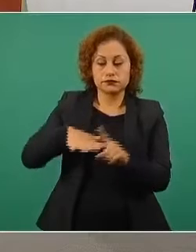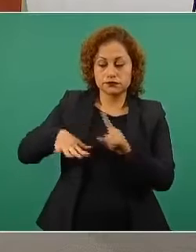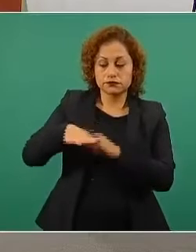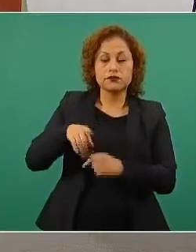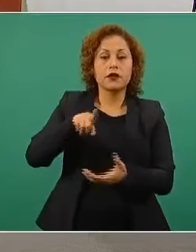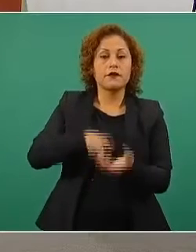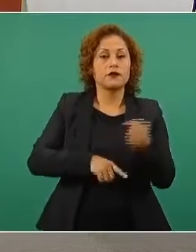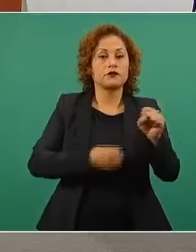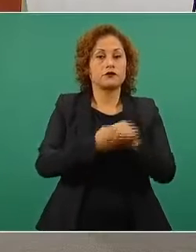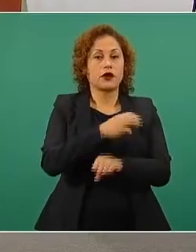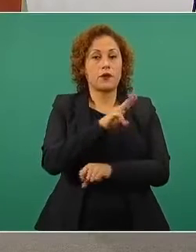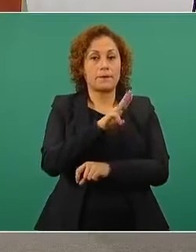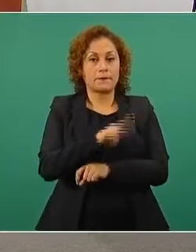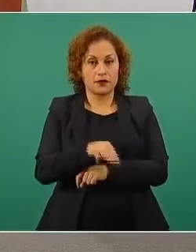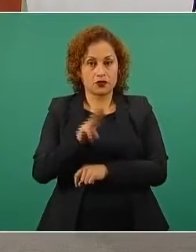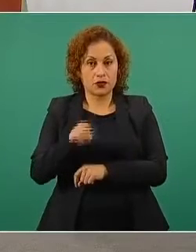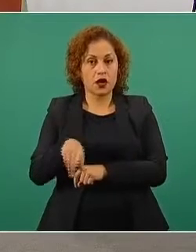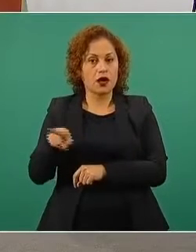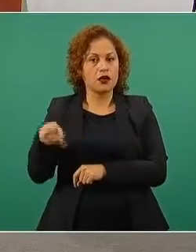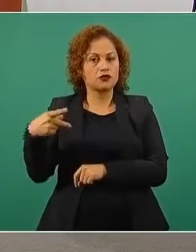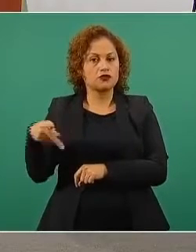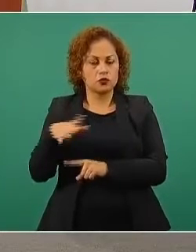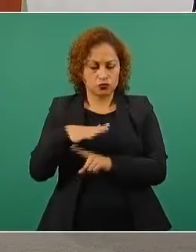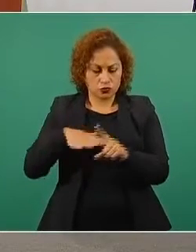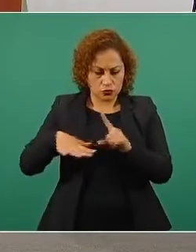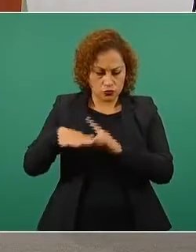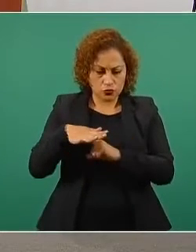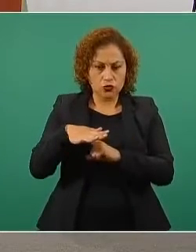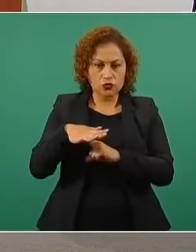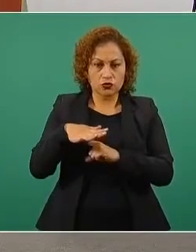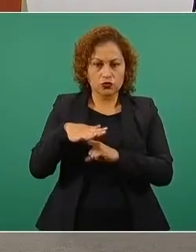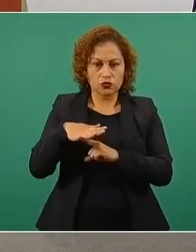Michoacán, por el distrito de